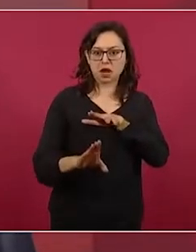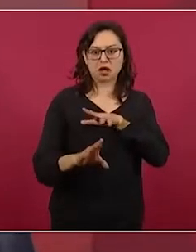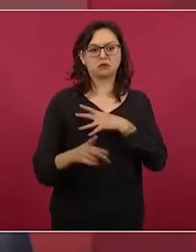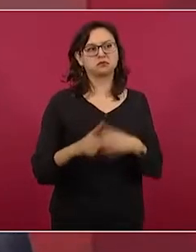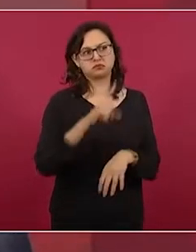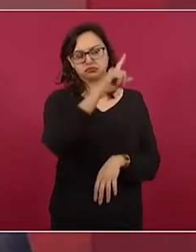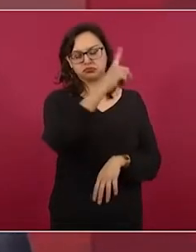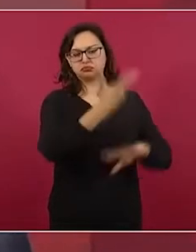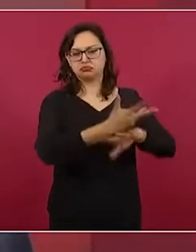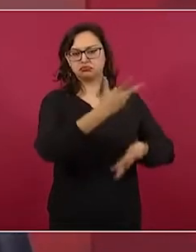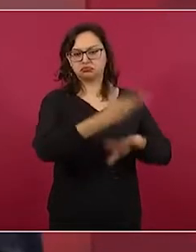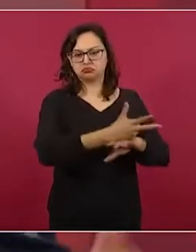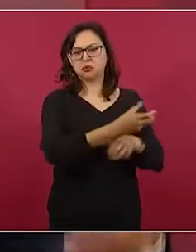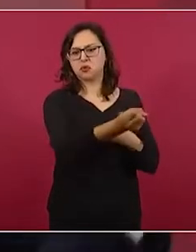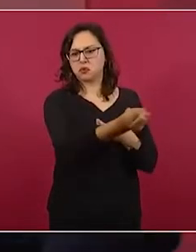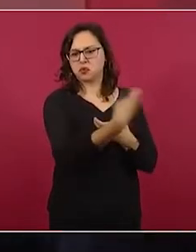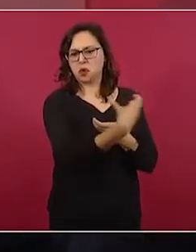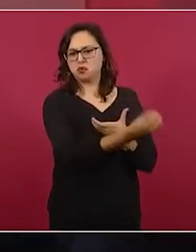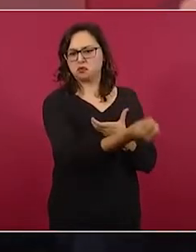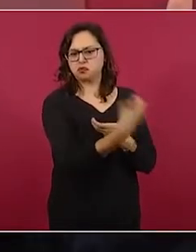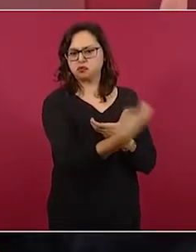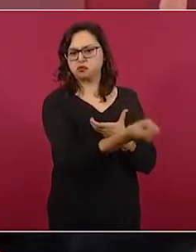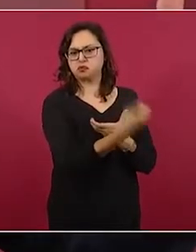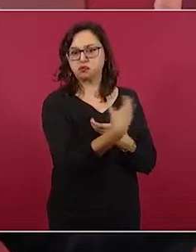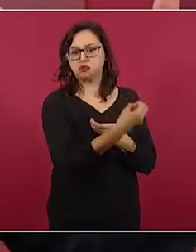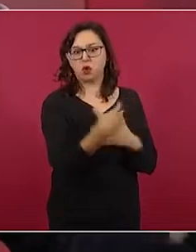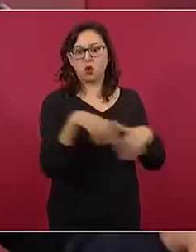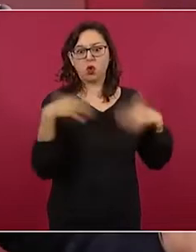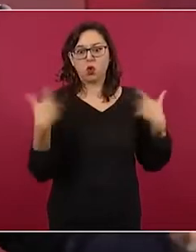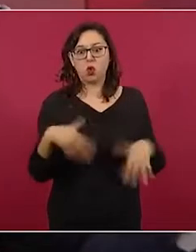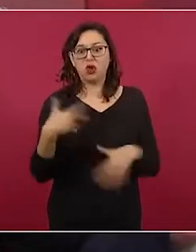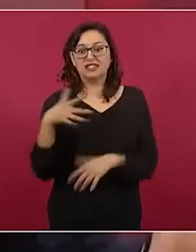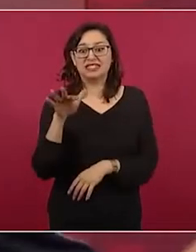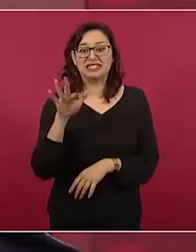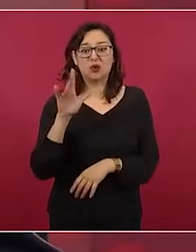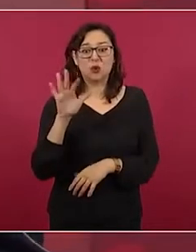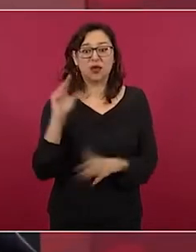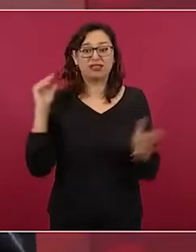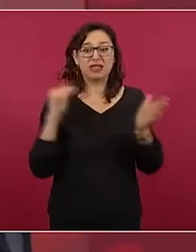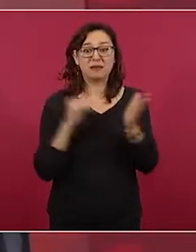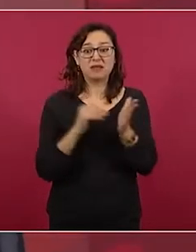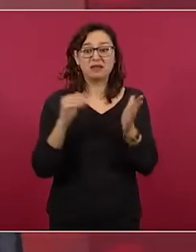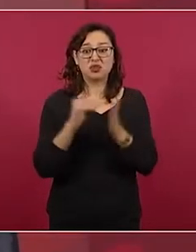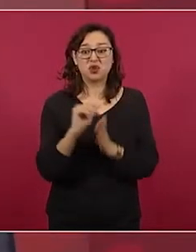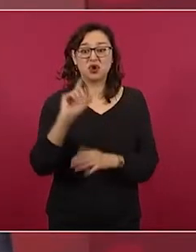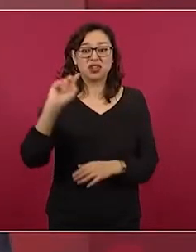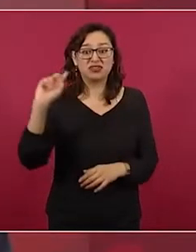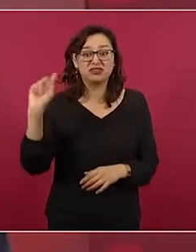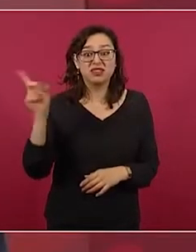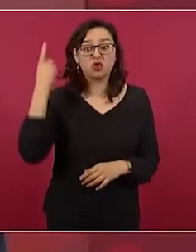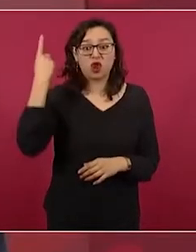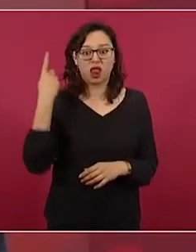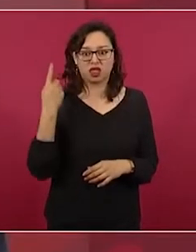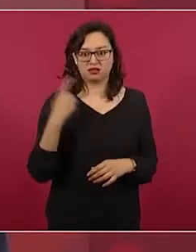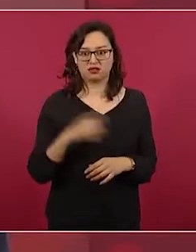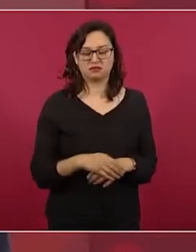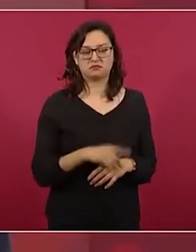con más de 50 mil millones de dólares al año.